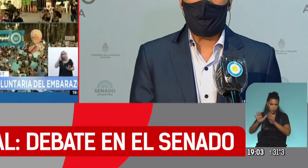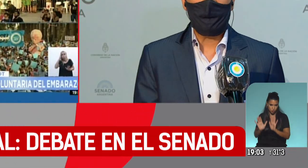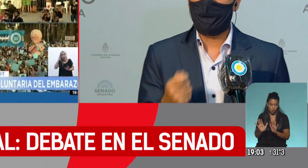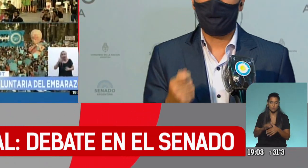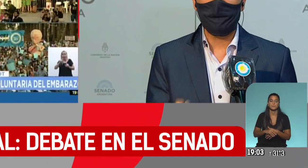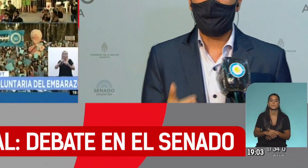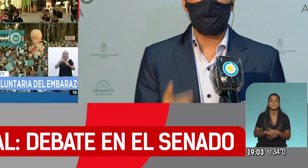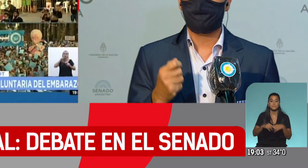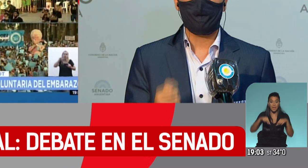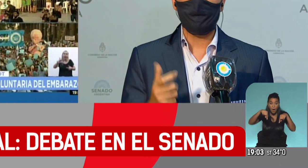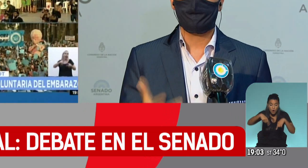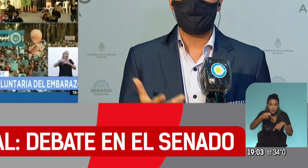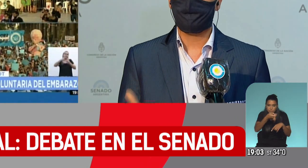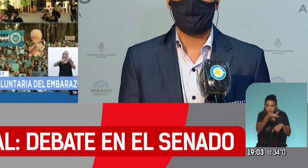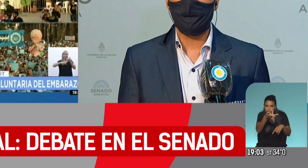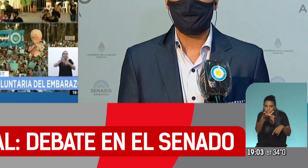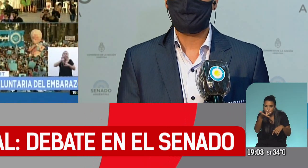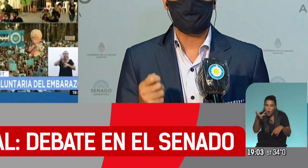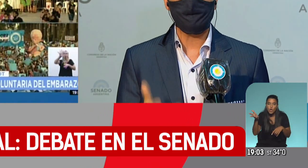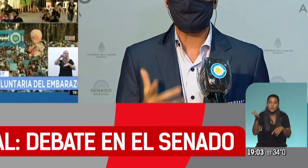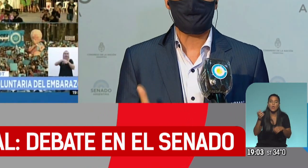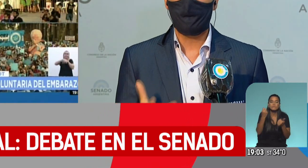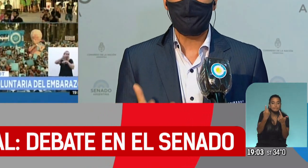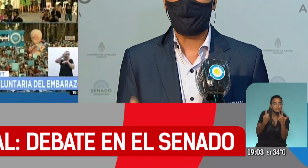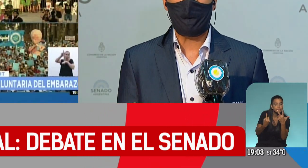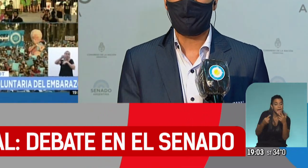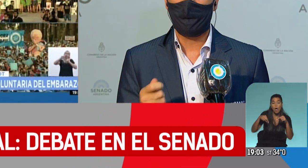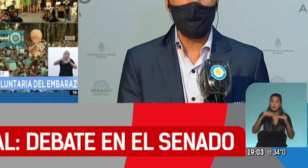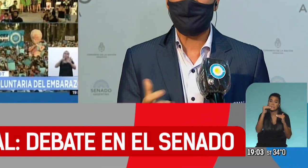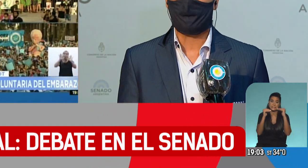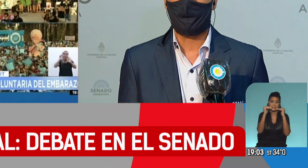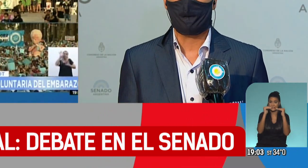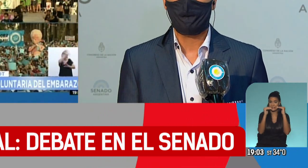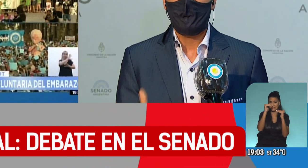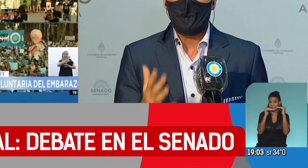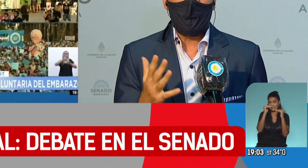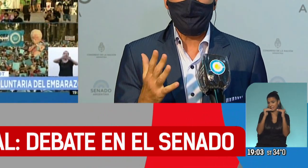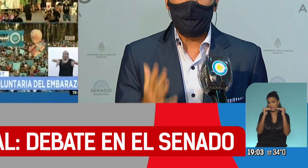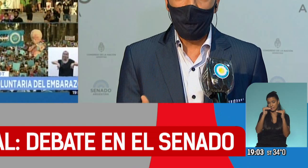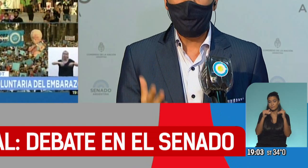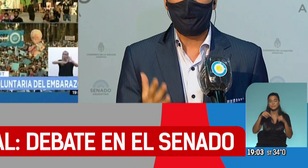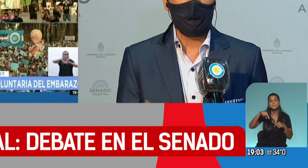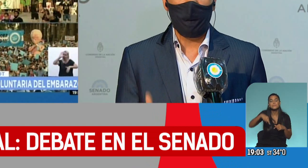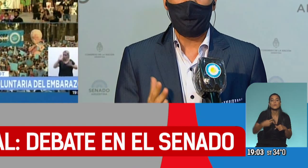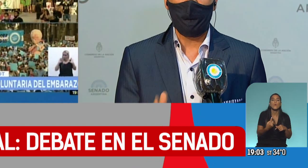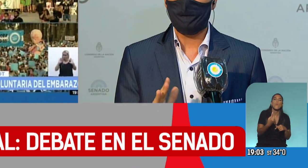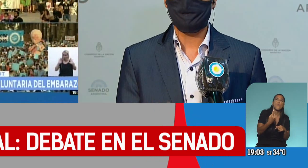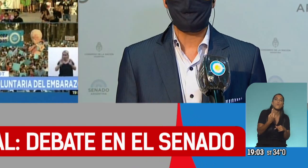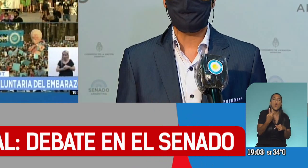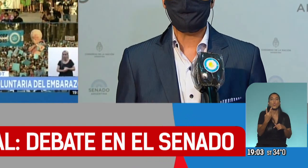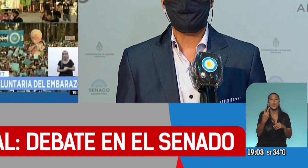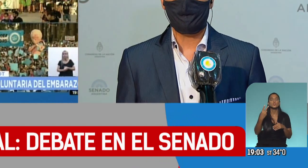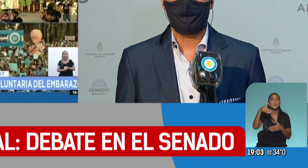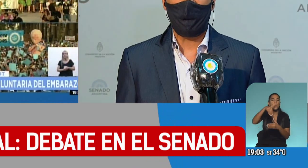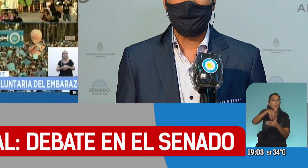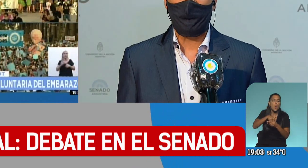Ahora, en el conteo por Otto, por Por Otto, la cosa está muy peleada, muy cerrada. Hay uno o dos votos